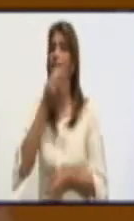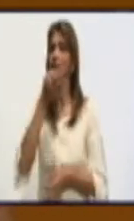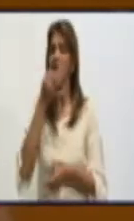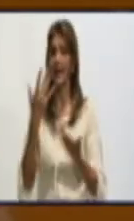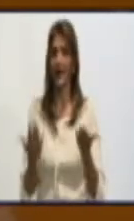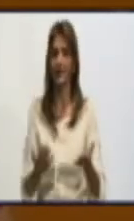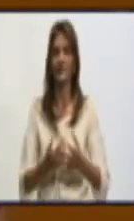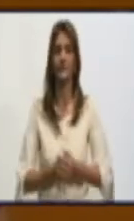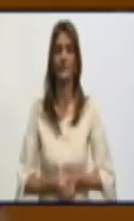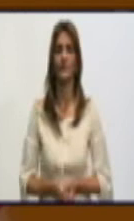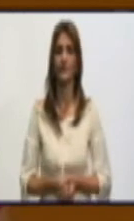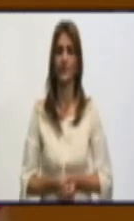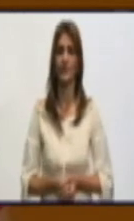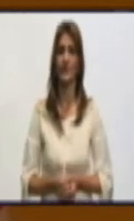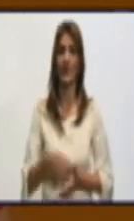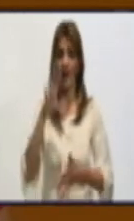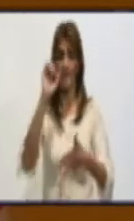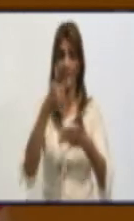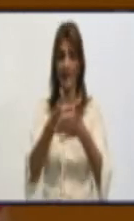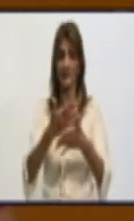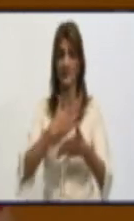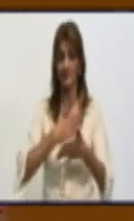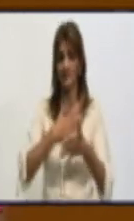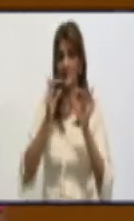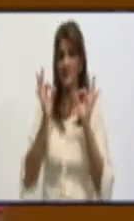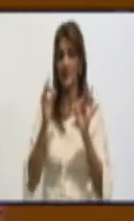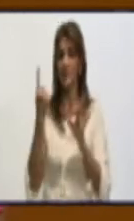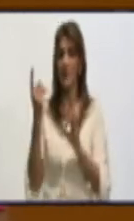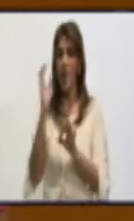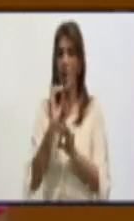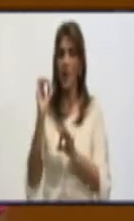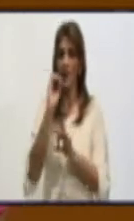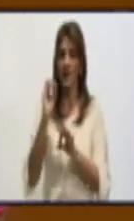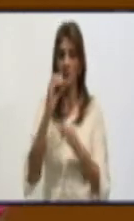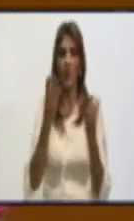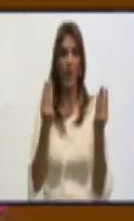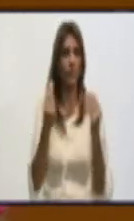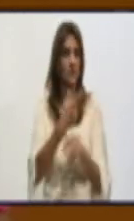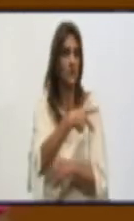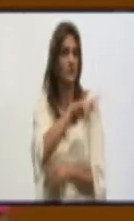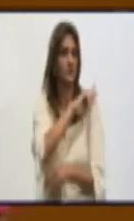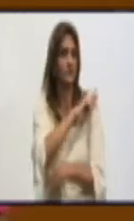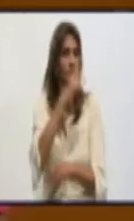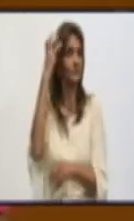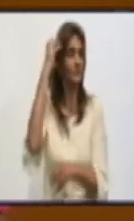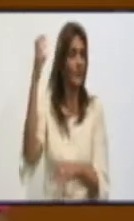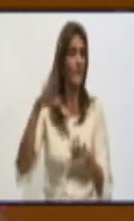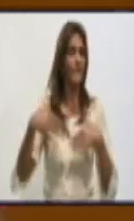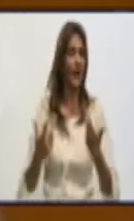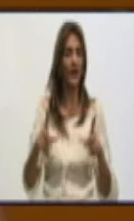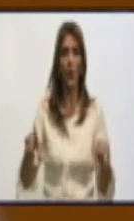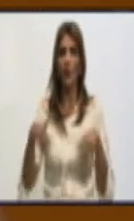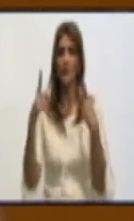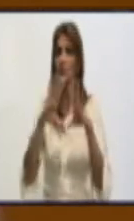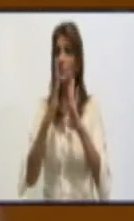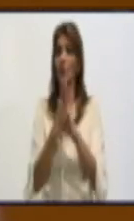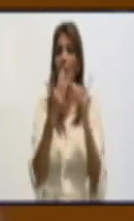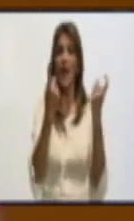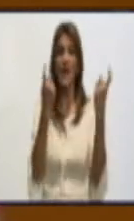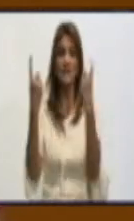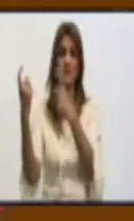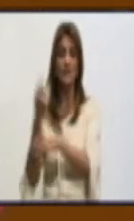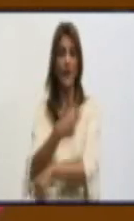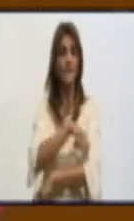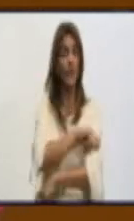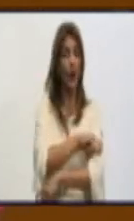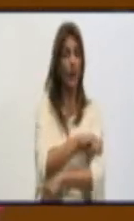normales, siempre ha sido un organismo con un enorme encargo estatal, vinculado fundamentalmente a la satisfacción de las necesidades de la población, y que ha